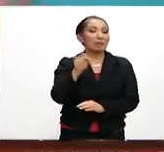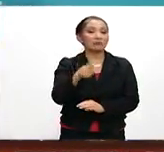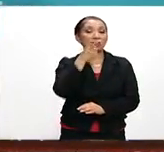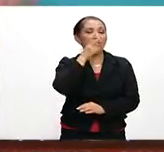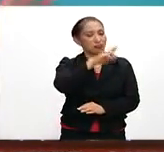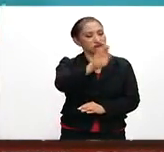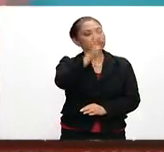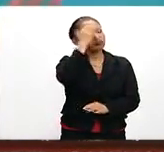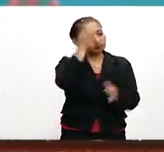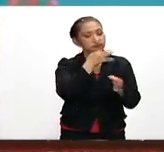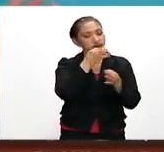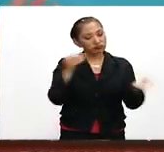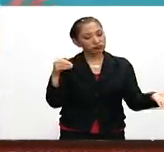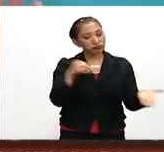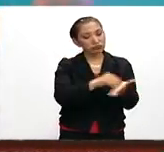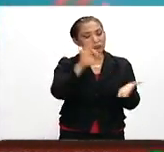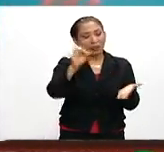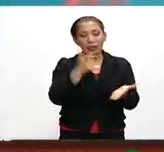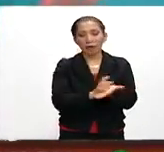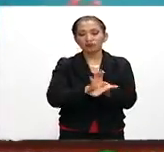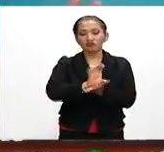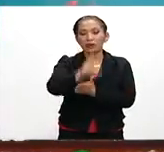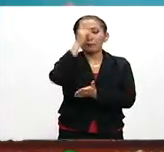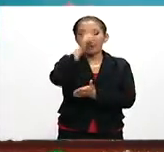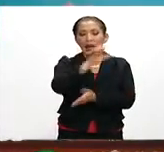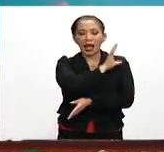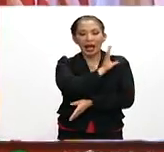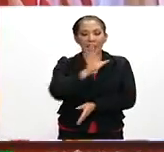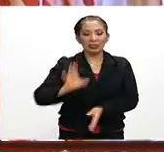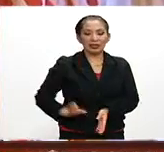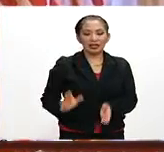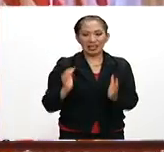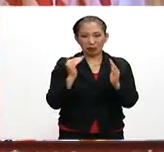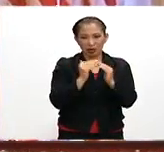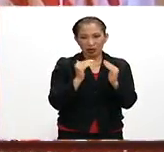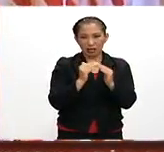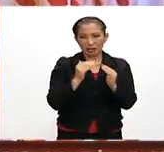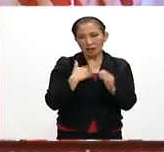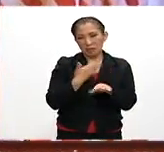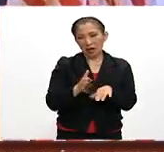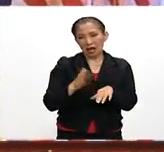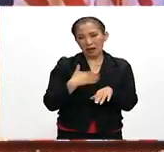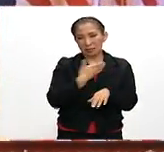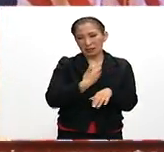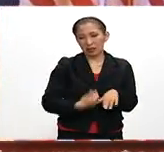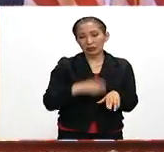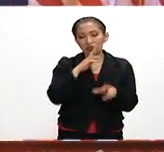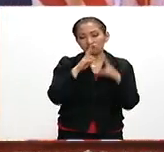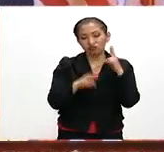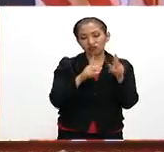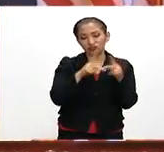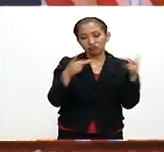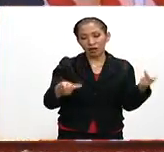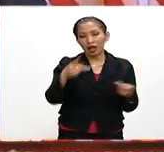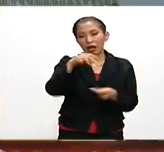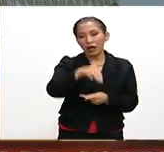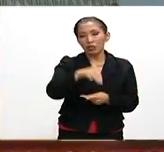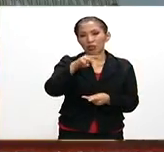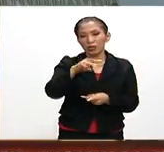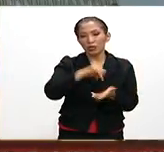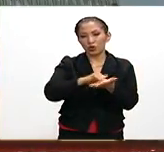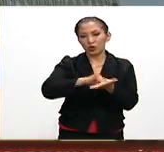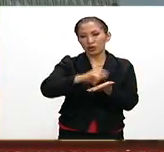reconoció en la declaración federal que entregó para postularse a la Casa Blanca, de acuerdo con un reportaje del diario The New York Times.